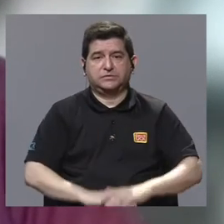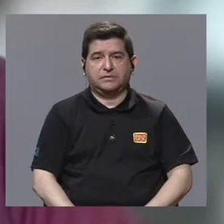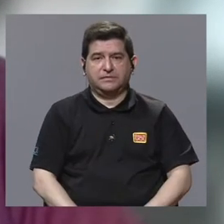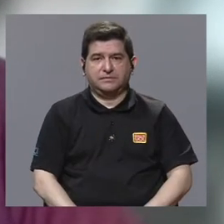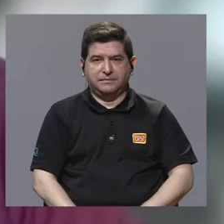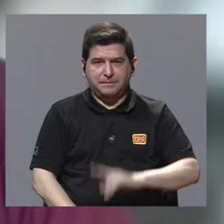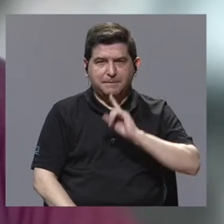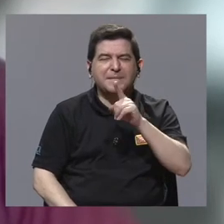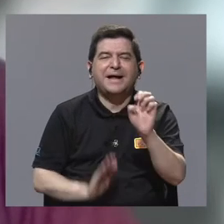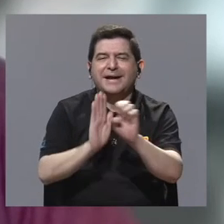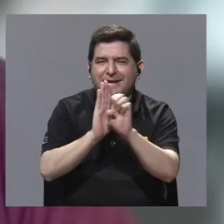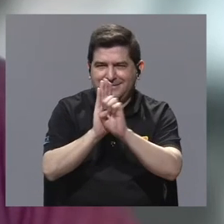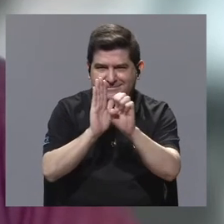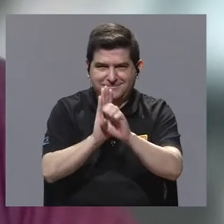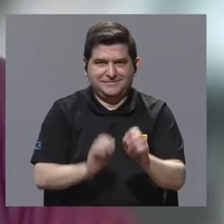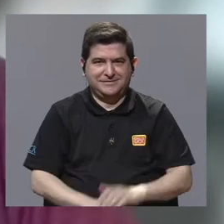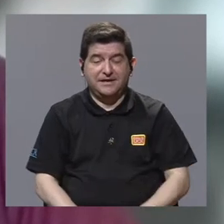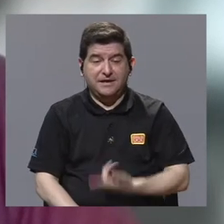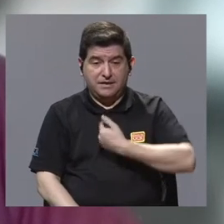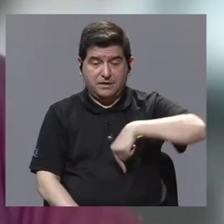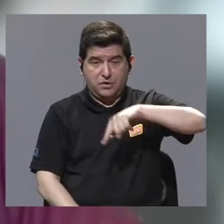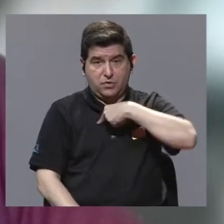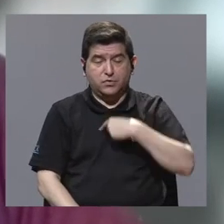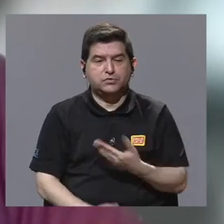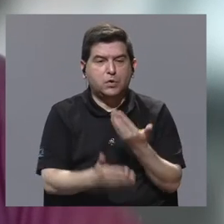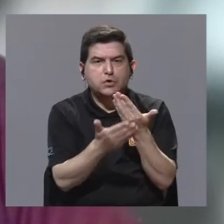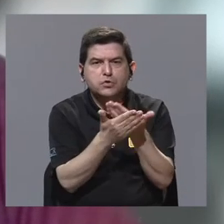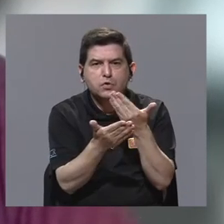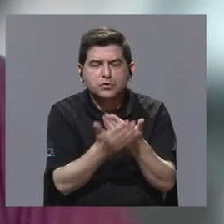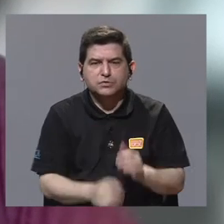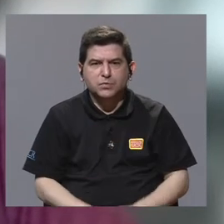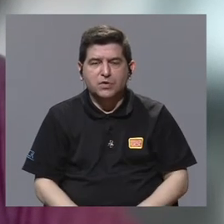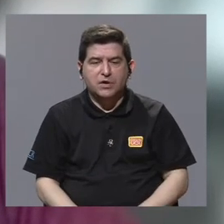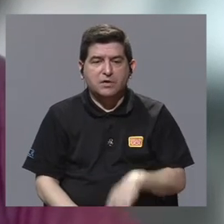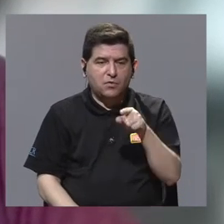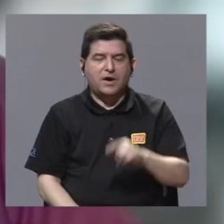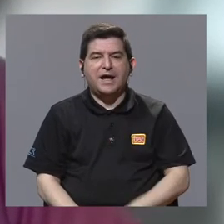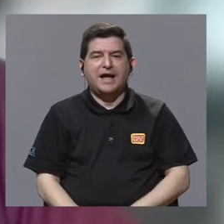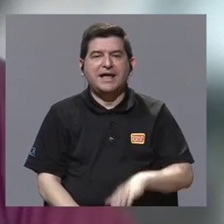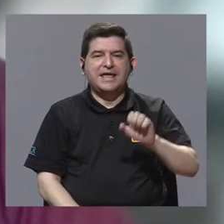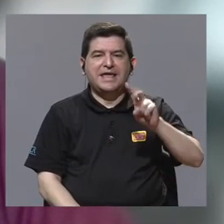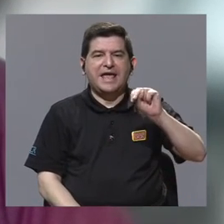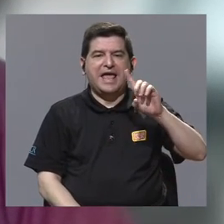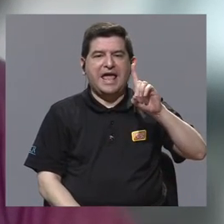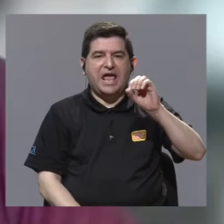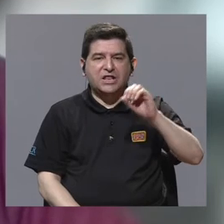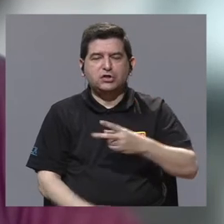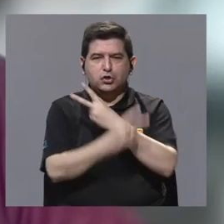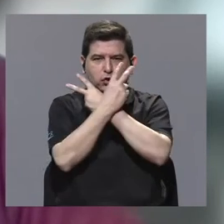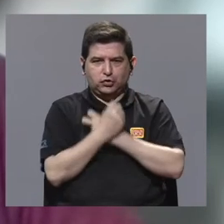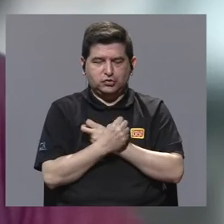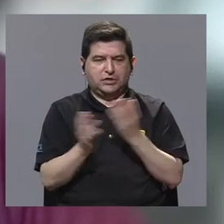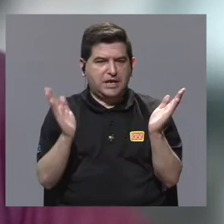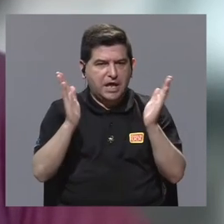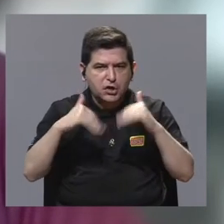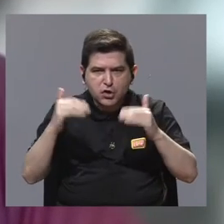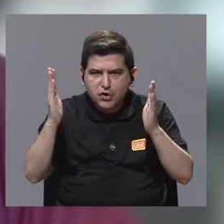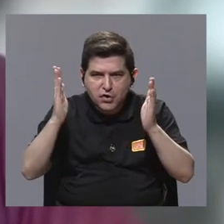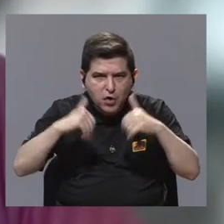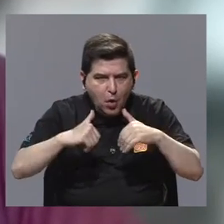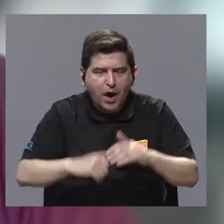humanos. Para mencionarle un ejemplo, nosotros tenemos que hacer una prueba de endotoxinas, donde verificamos que no hayan